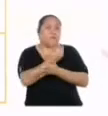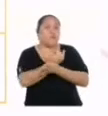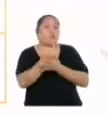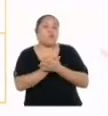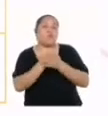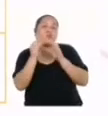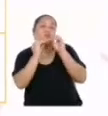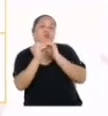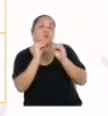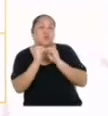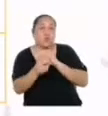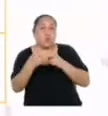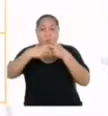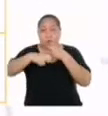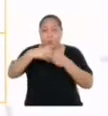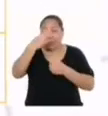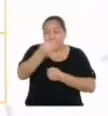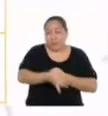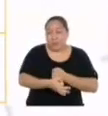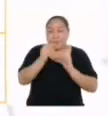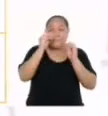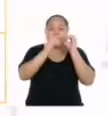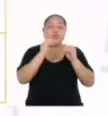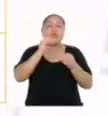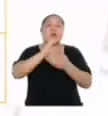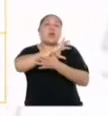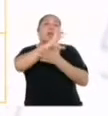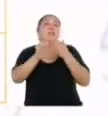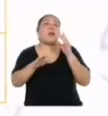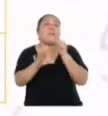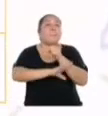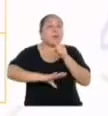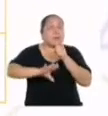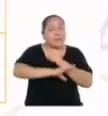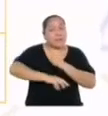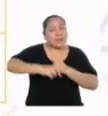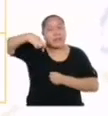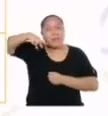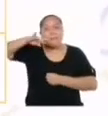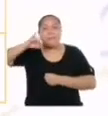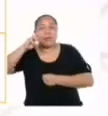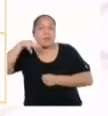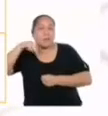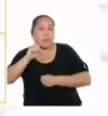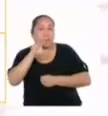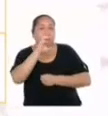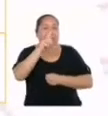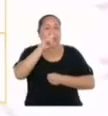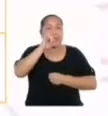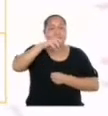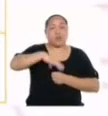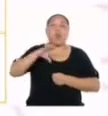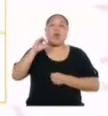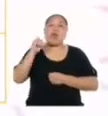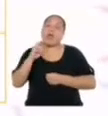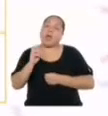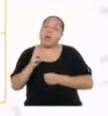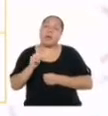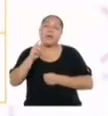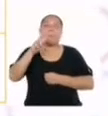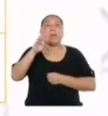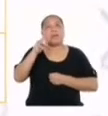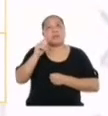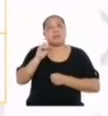resolución de situaciones reales, aplicando las propiedades básicas de prismas y cilindros, caras, vértices,